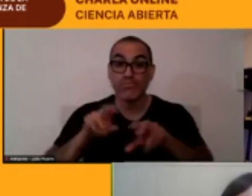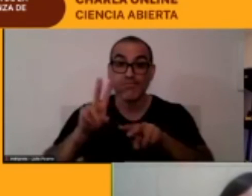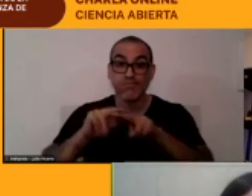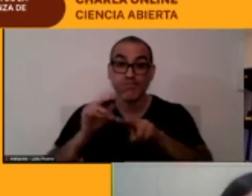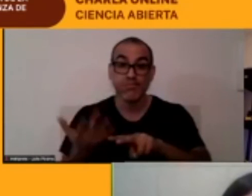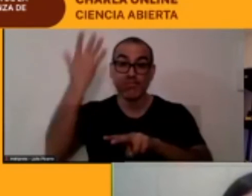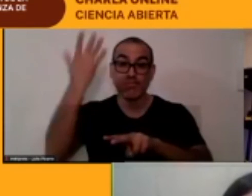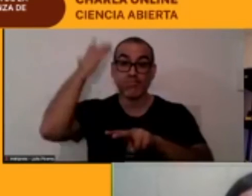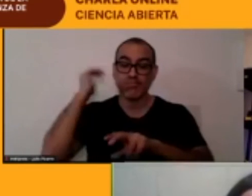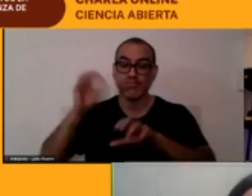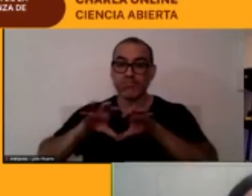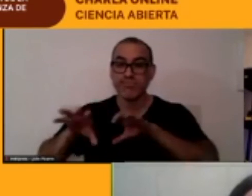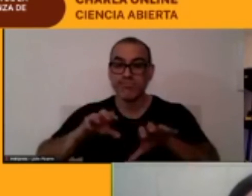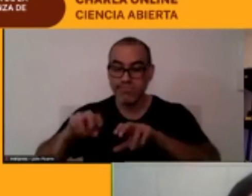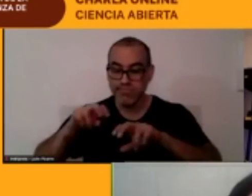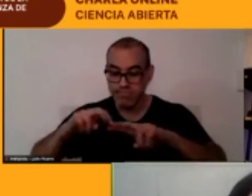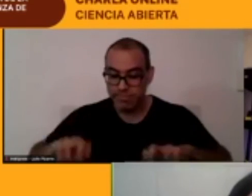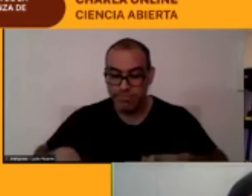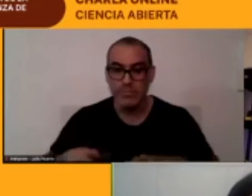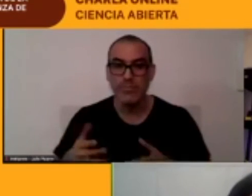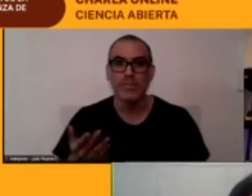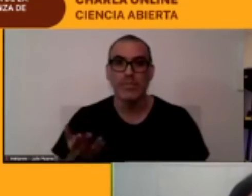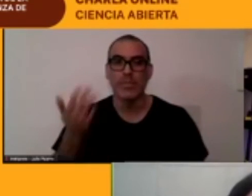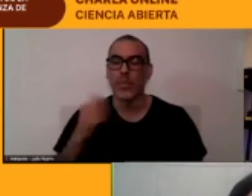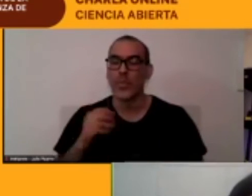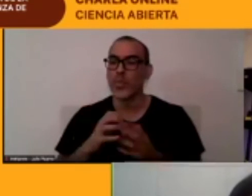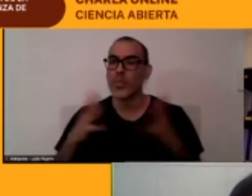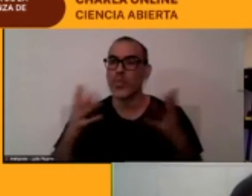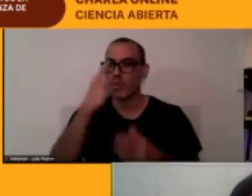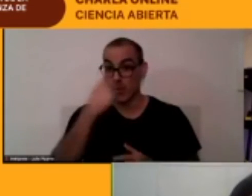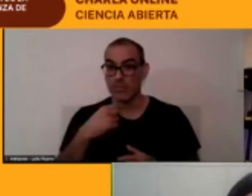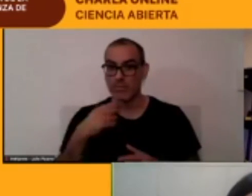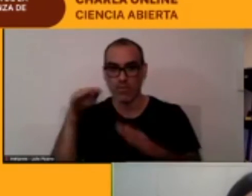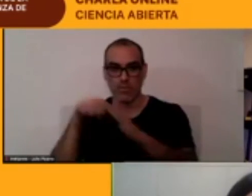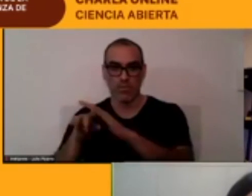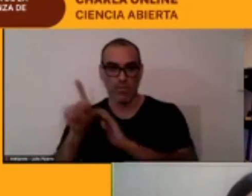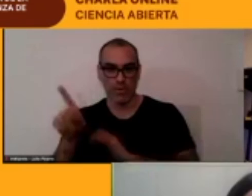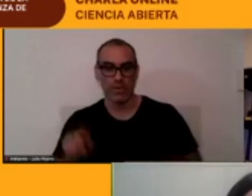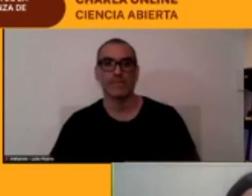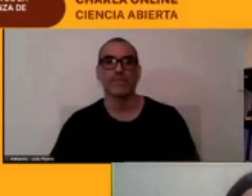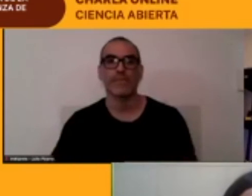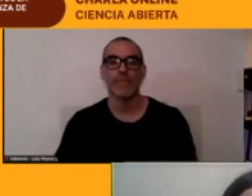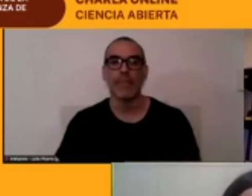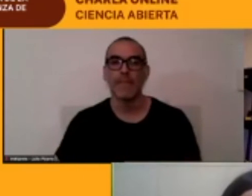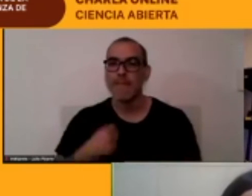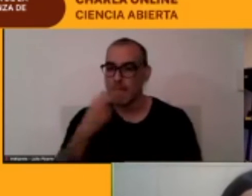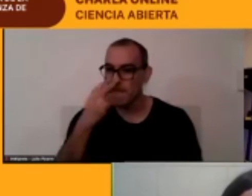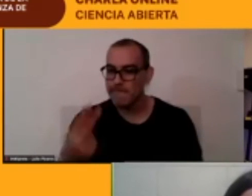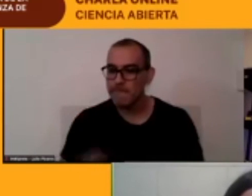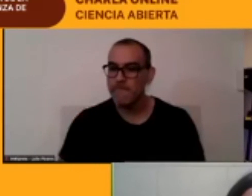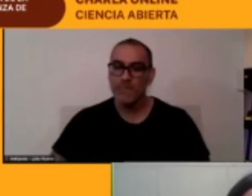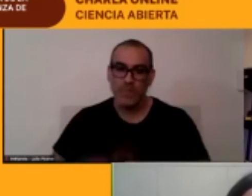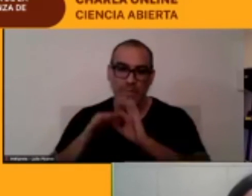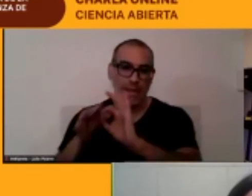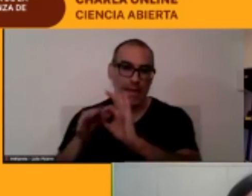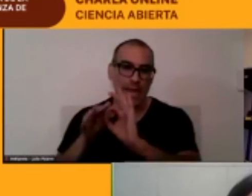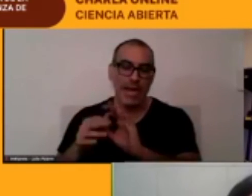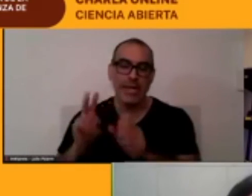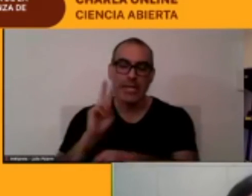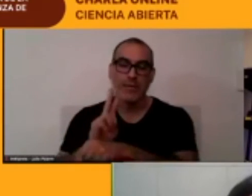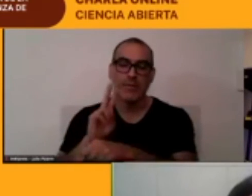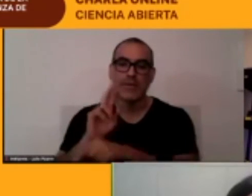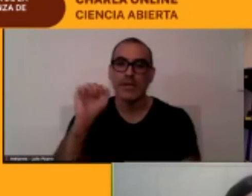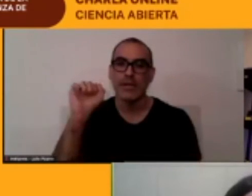huateados pero insisto yo conozco de esto gracias a la profesora Ana María Barón que por ahí mandó un